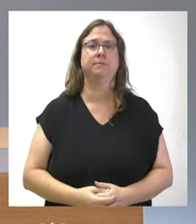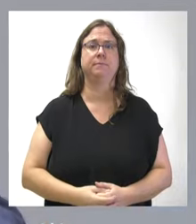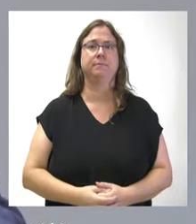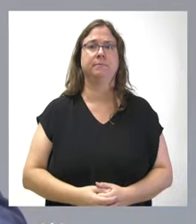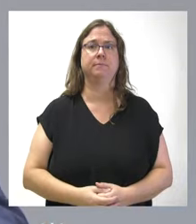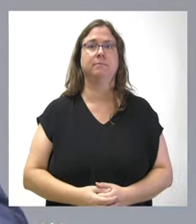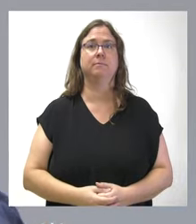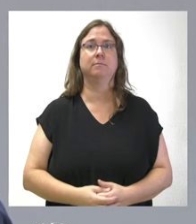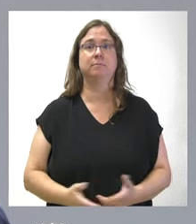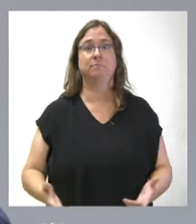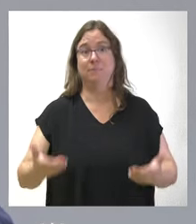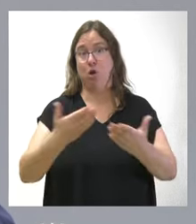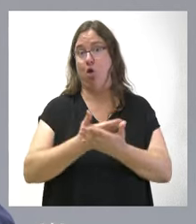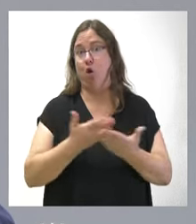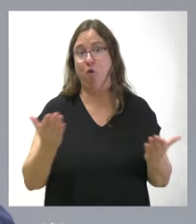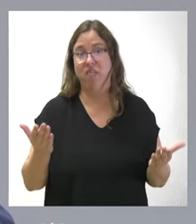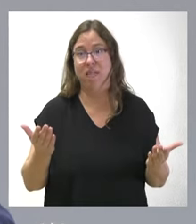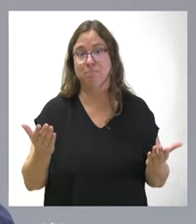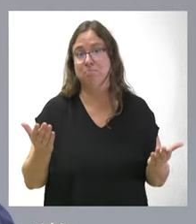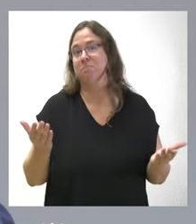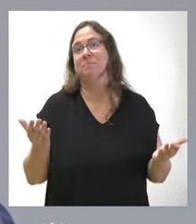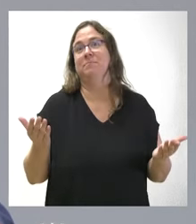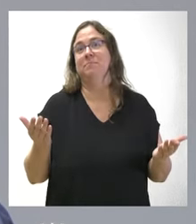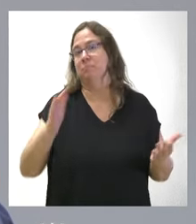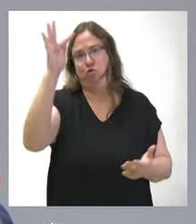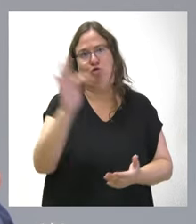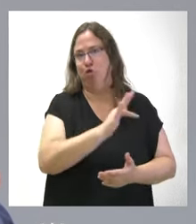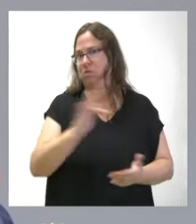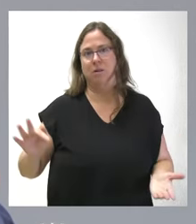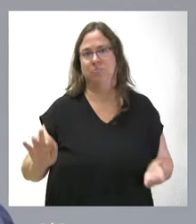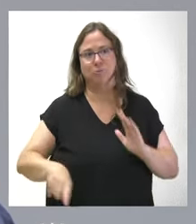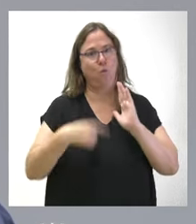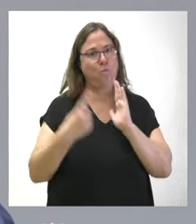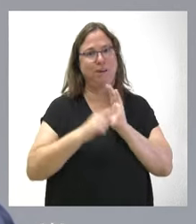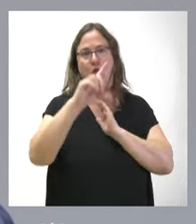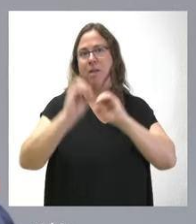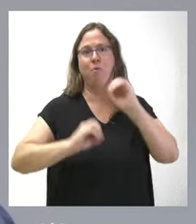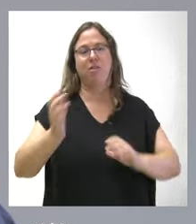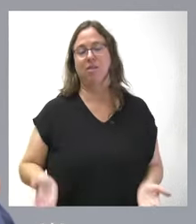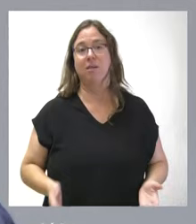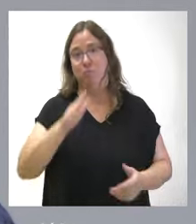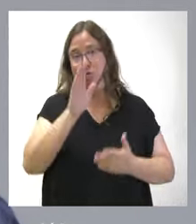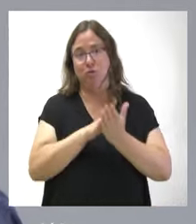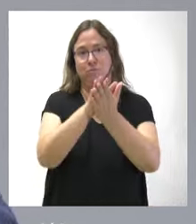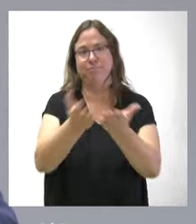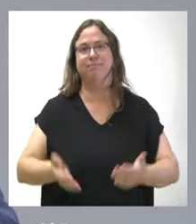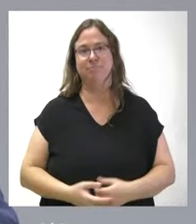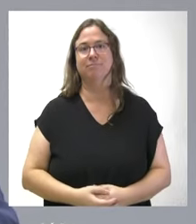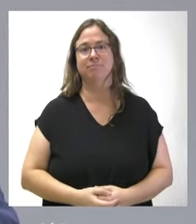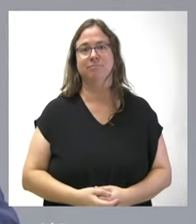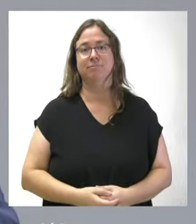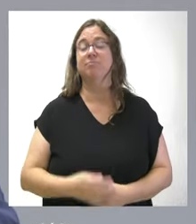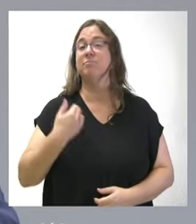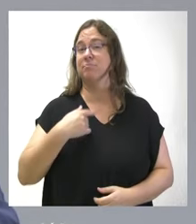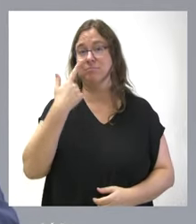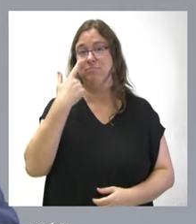Bueno, el grado de confianza es total, es del 100%. Lógicamente, por eso se plantea. Como habrán